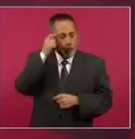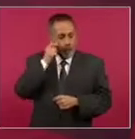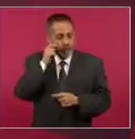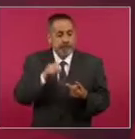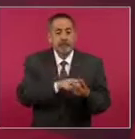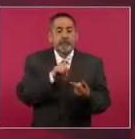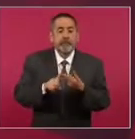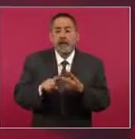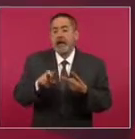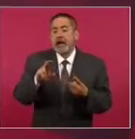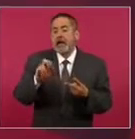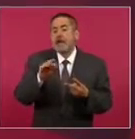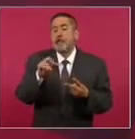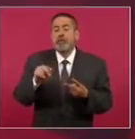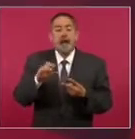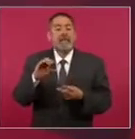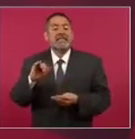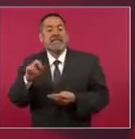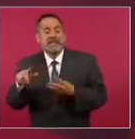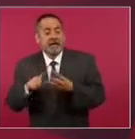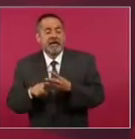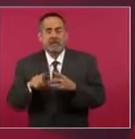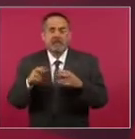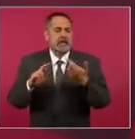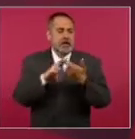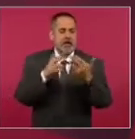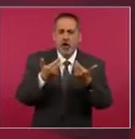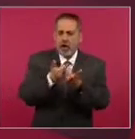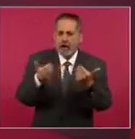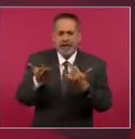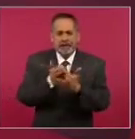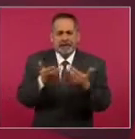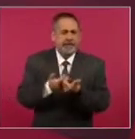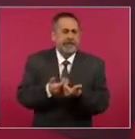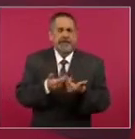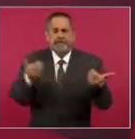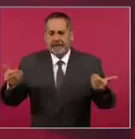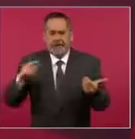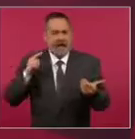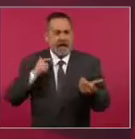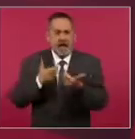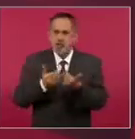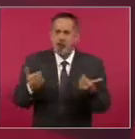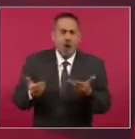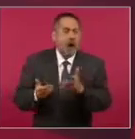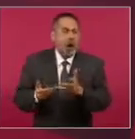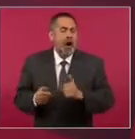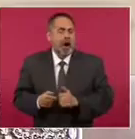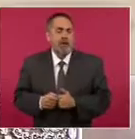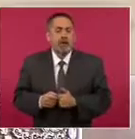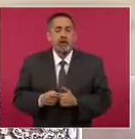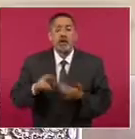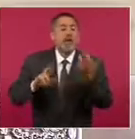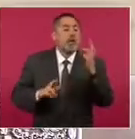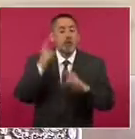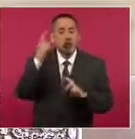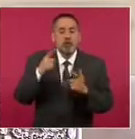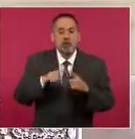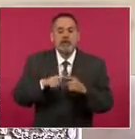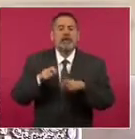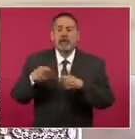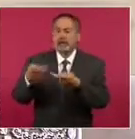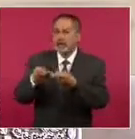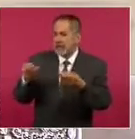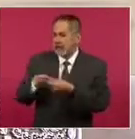Civil, el establecimiento de la República, el Estado laico, la separación de poderes y las garantías individuales, de la revolución, el reparto